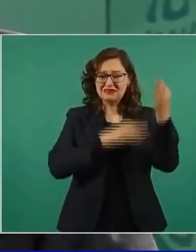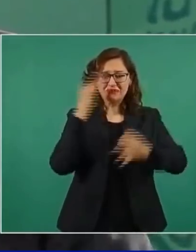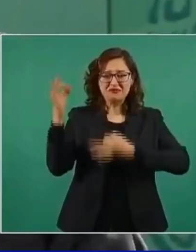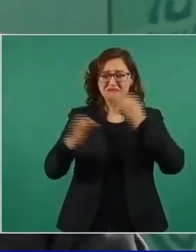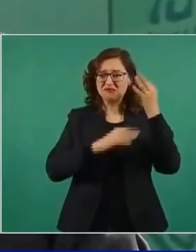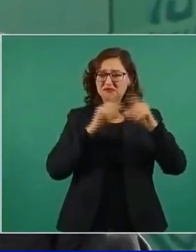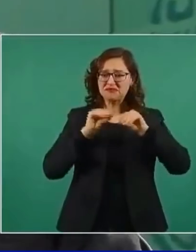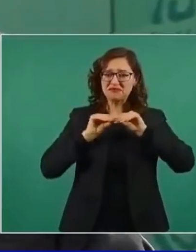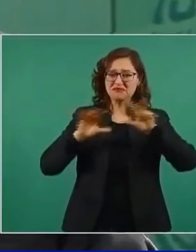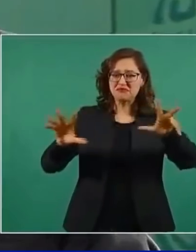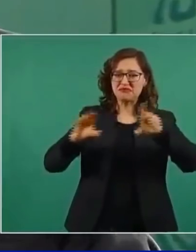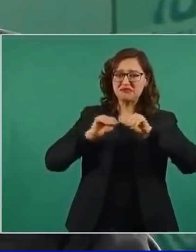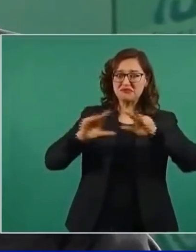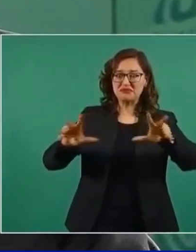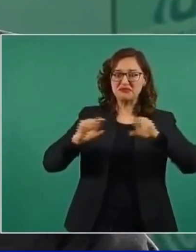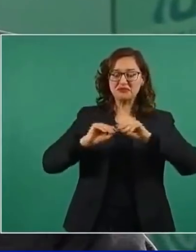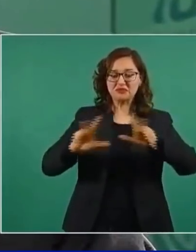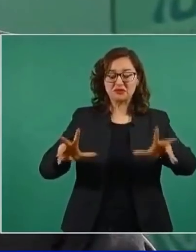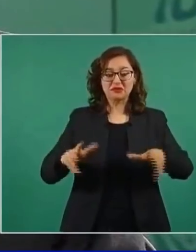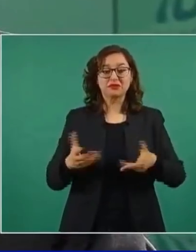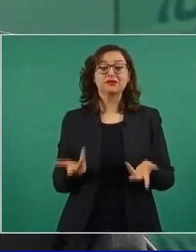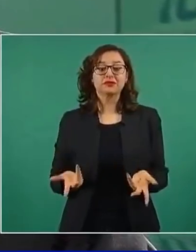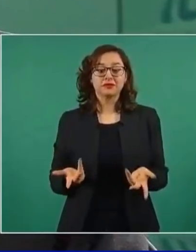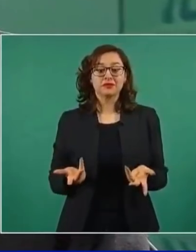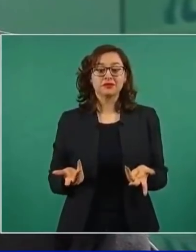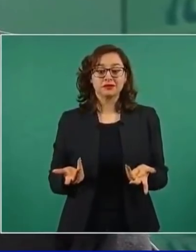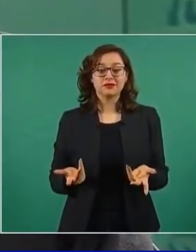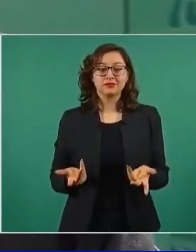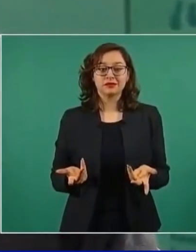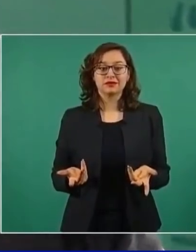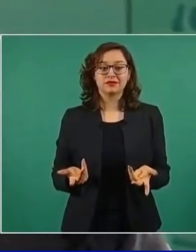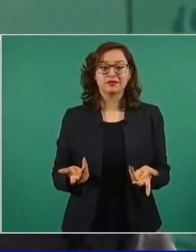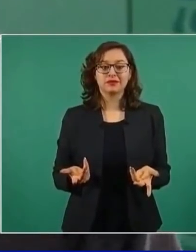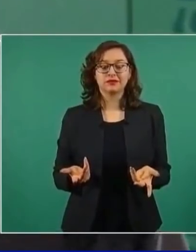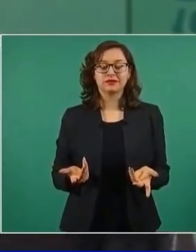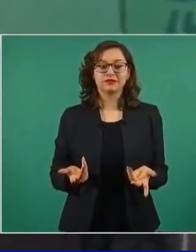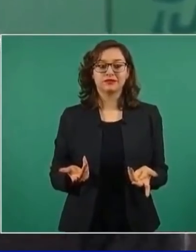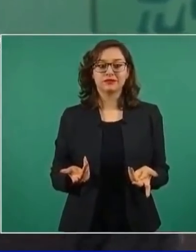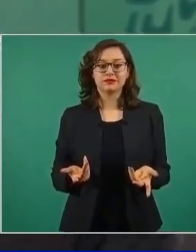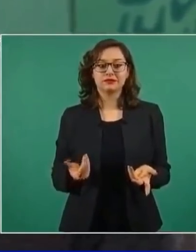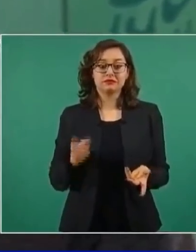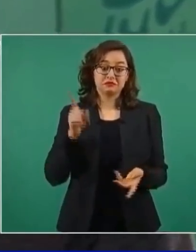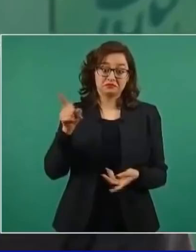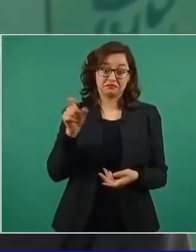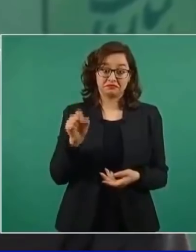Entonces, ahí está el tema en la Corte.